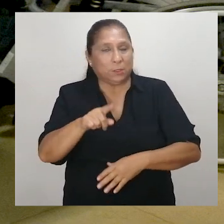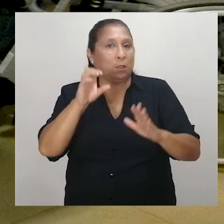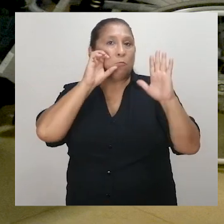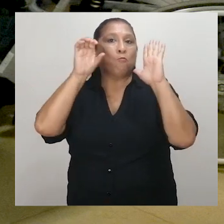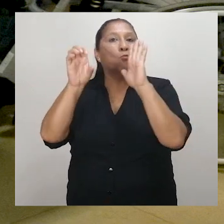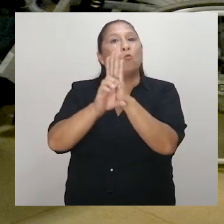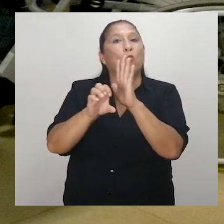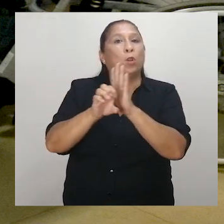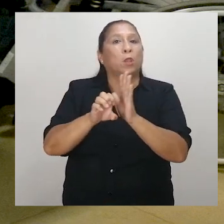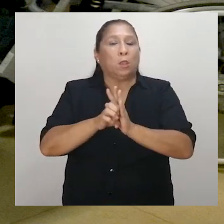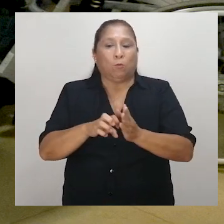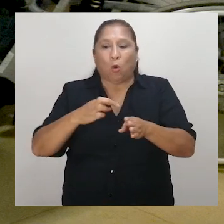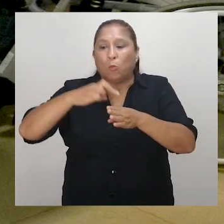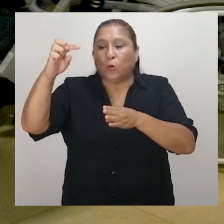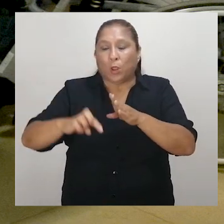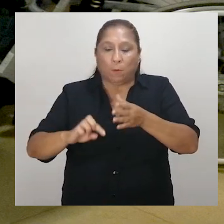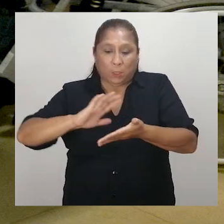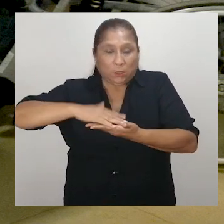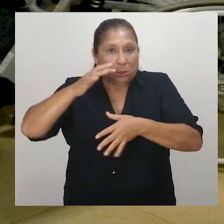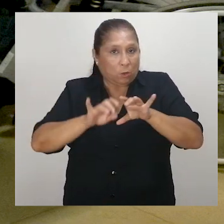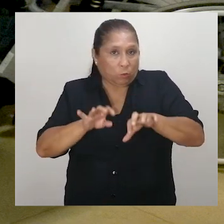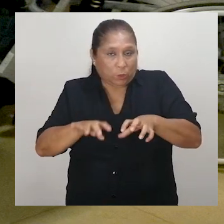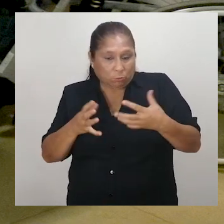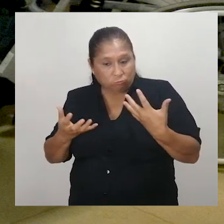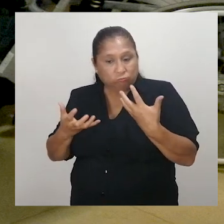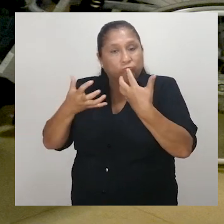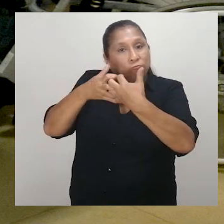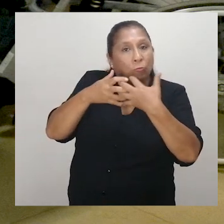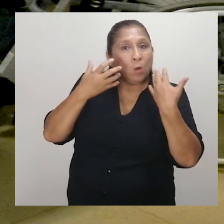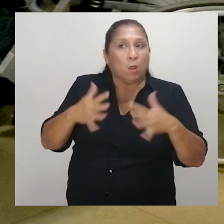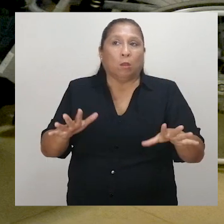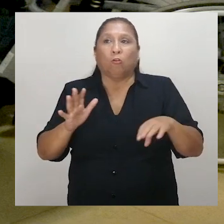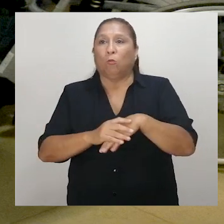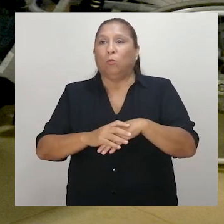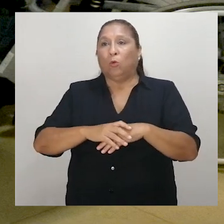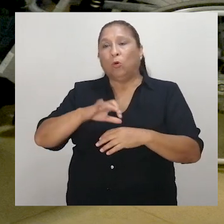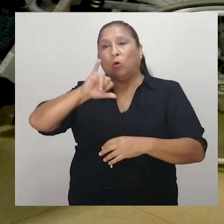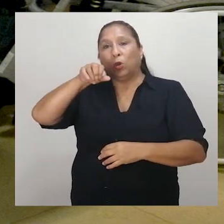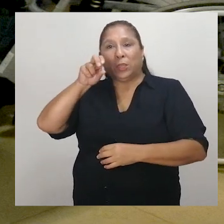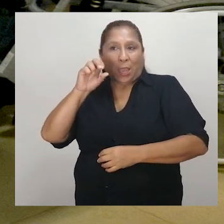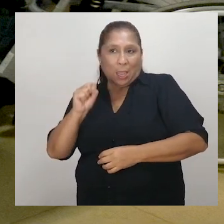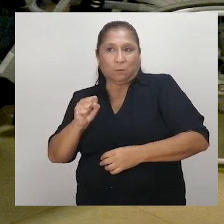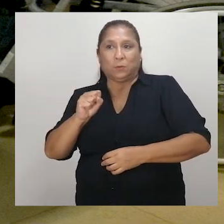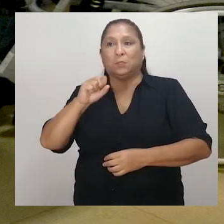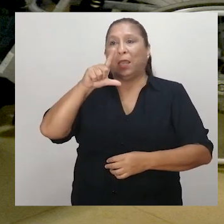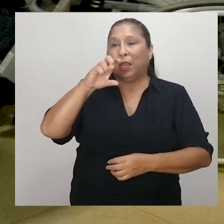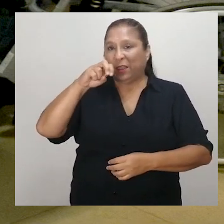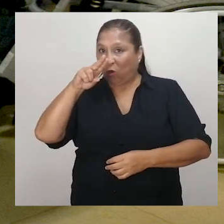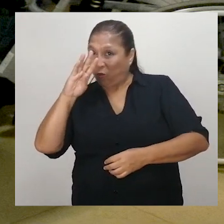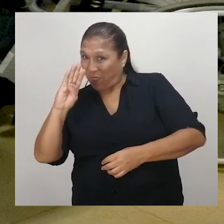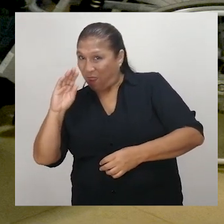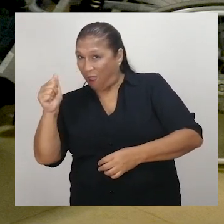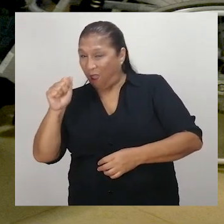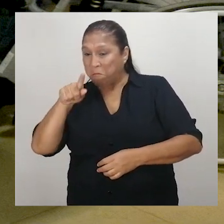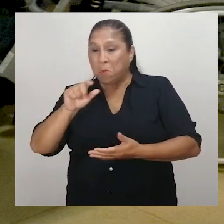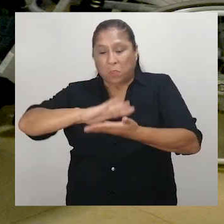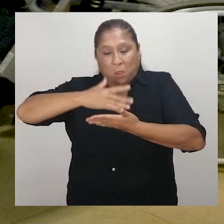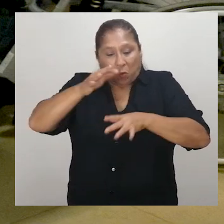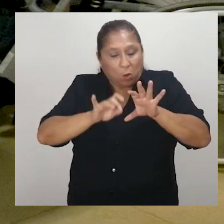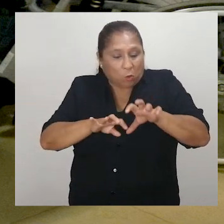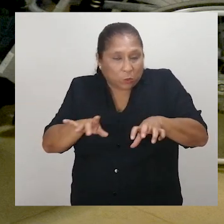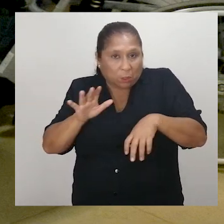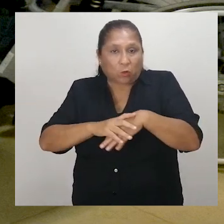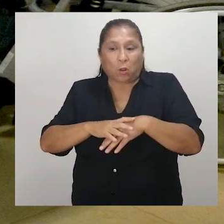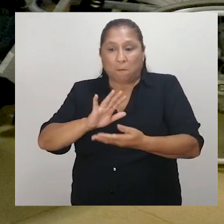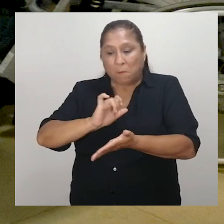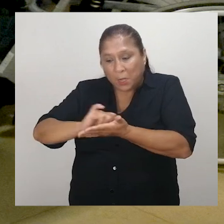discapacidad. Por ejemplo, softwares adaptados como JAWS, NVDA, para sus usos desde una